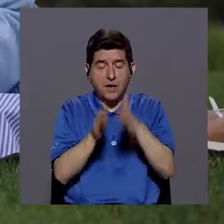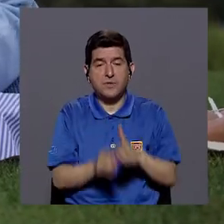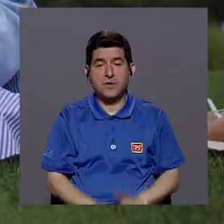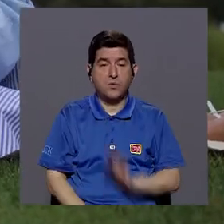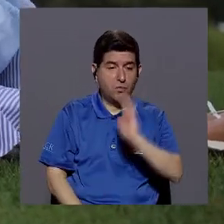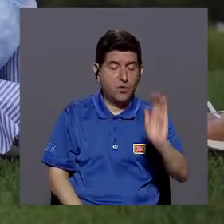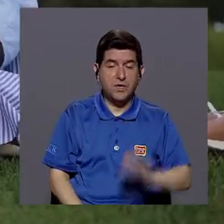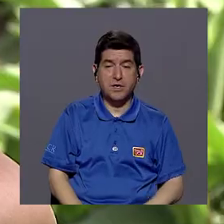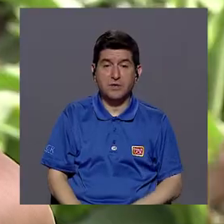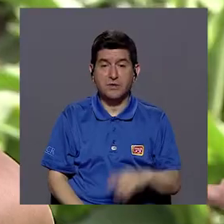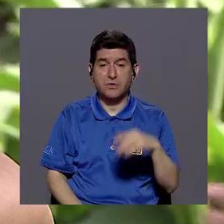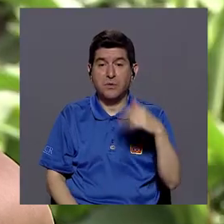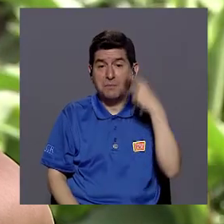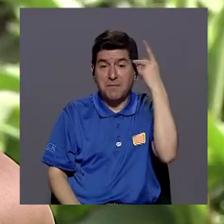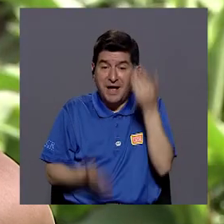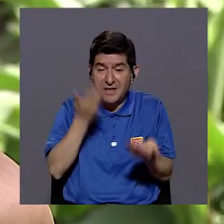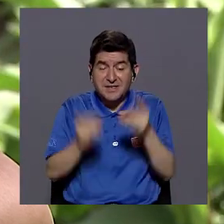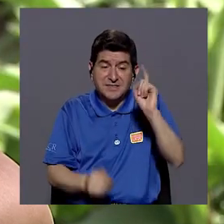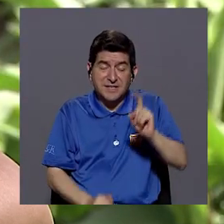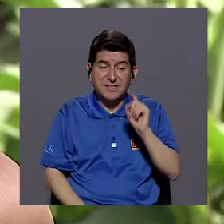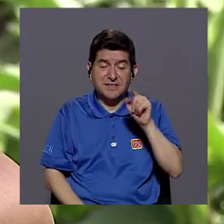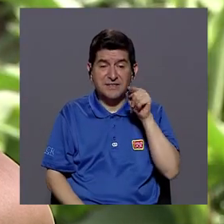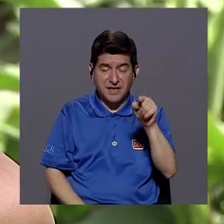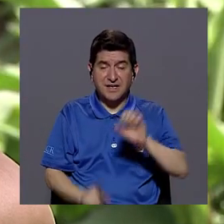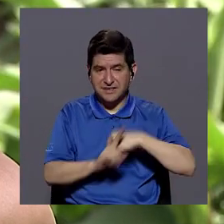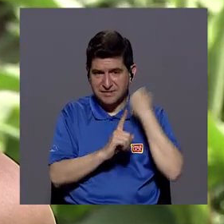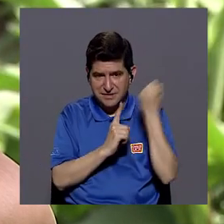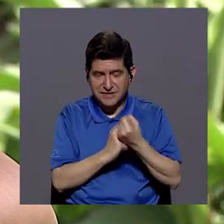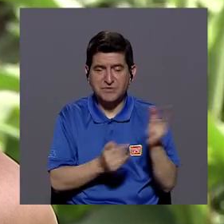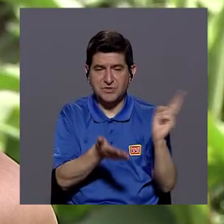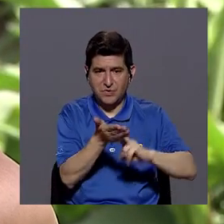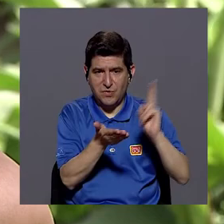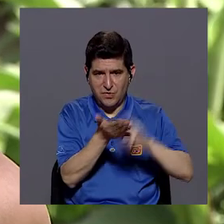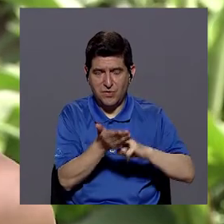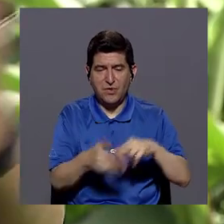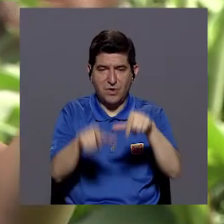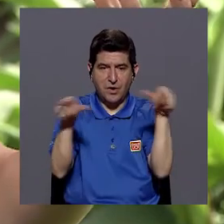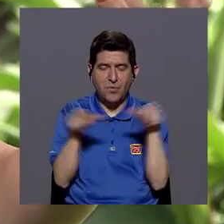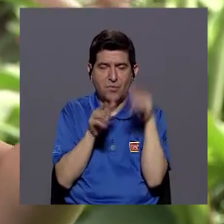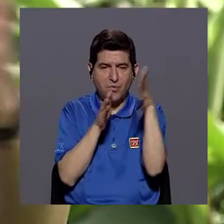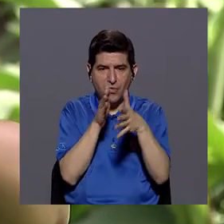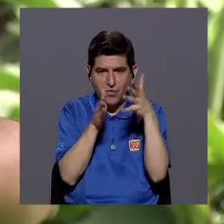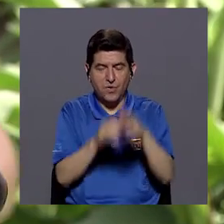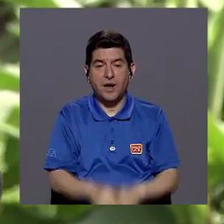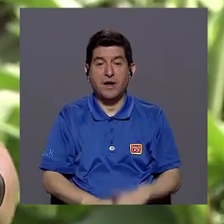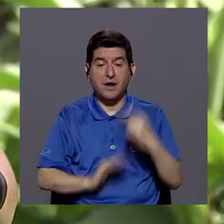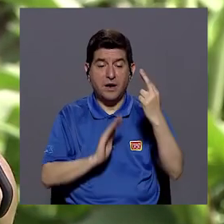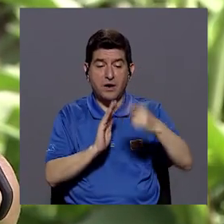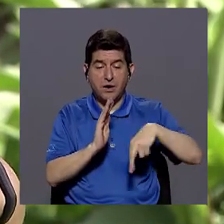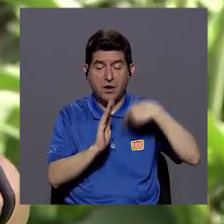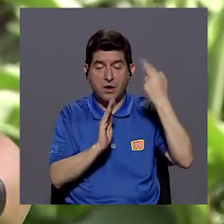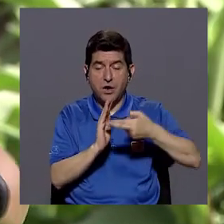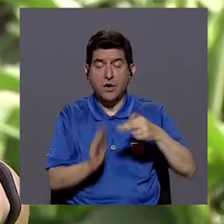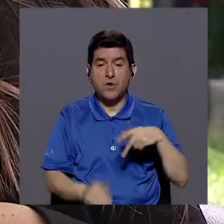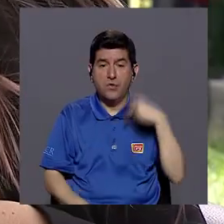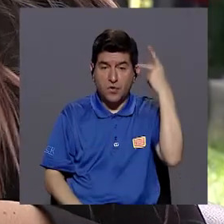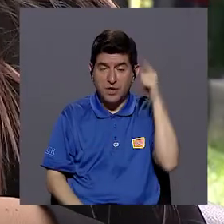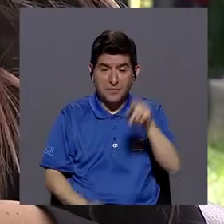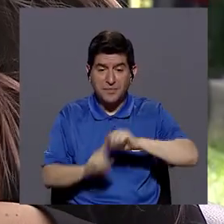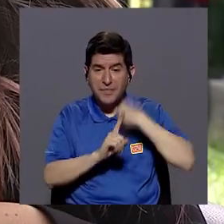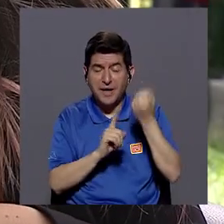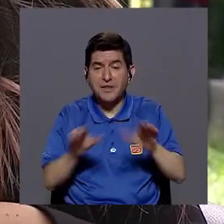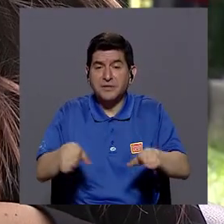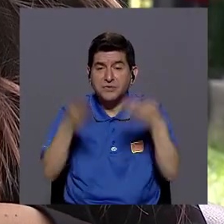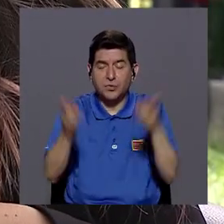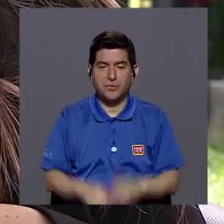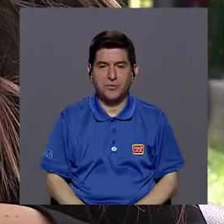desde muy bebé, ¿verdad?, ponerlo en una guardería, matricularlo. Entonces, ¿cuál es ese rol de los padres en este proceso? Bueno,